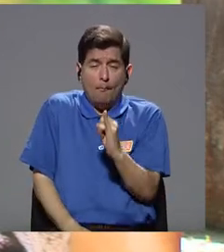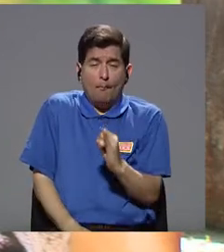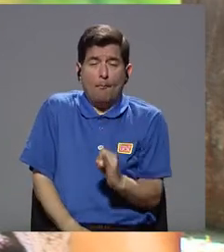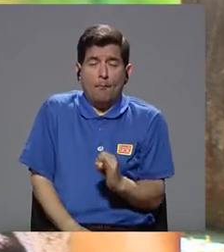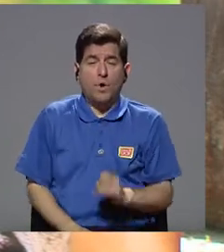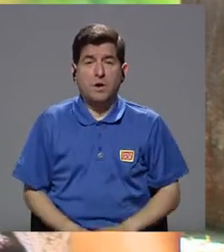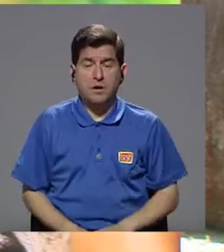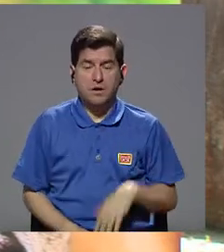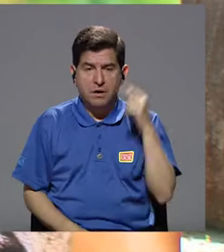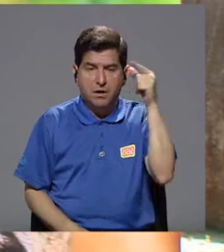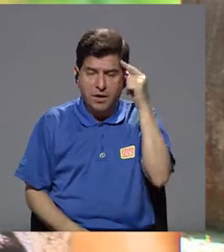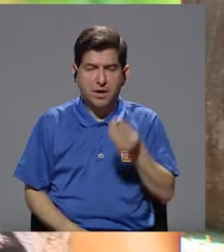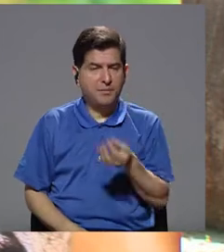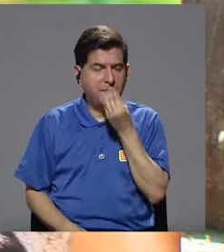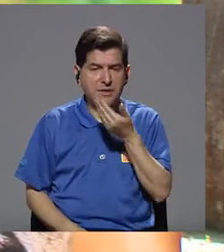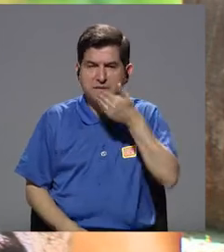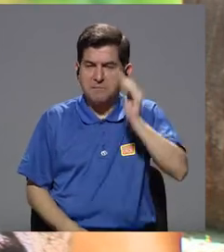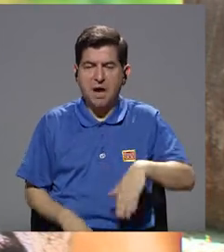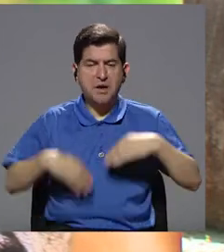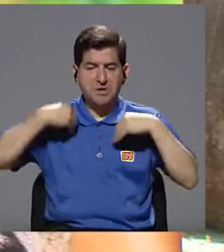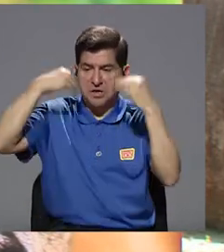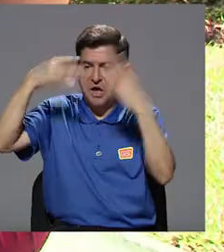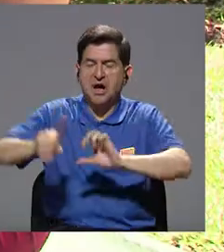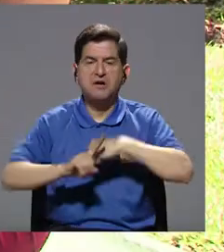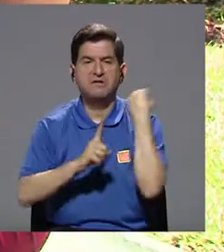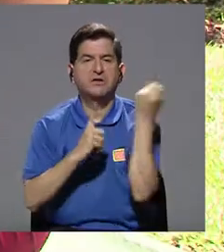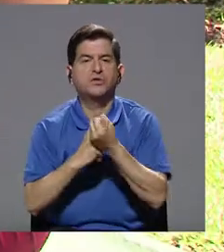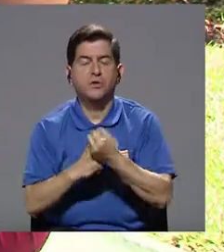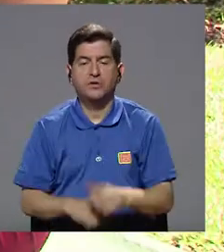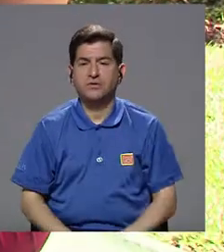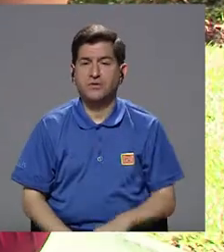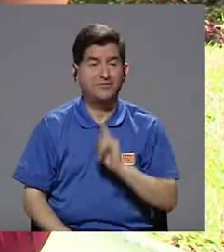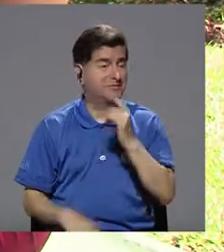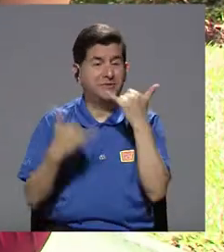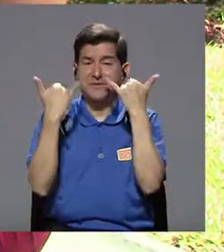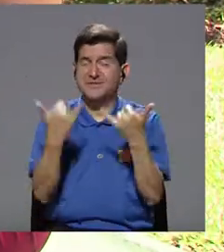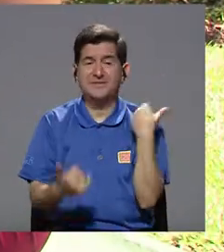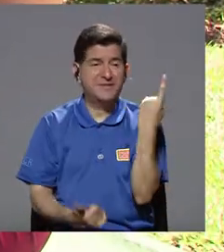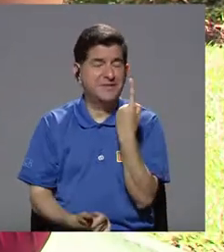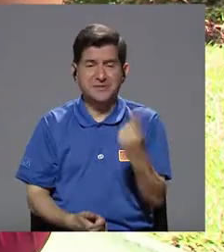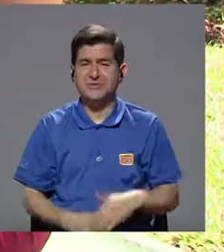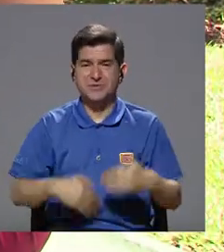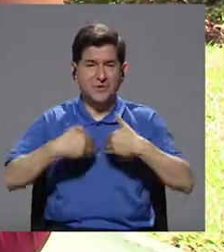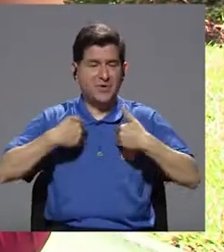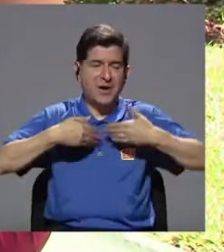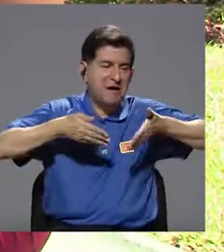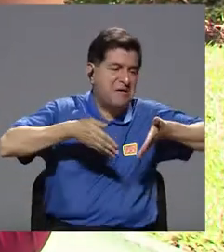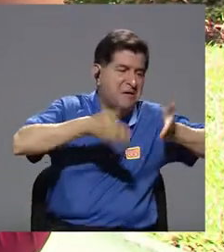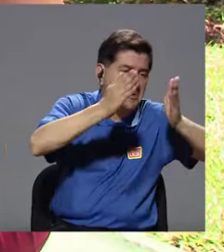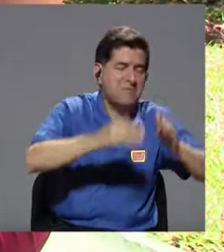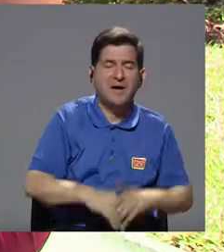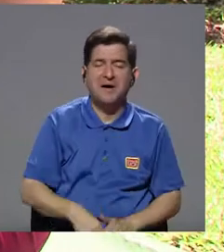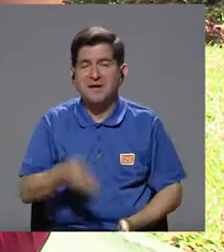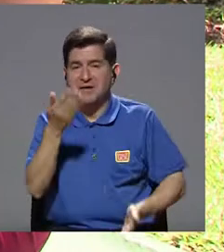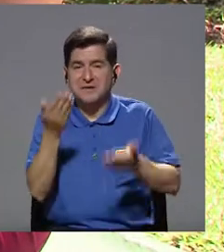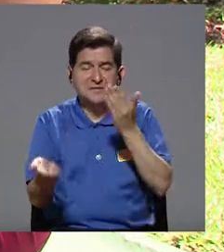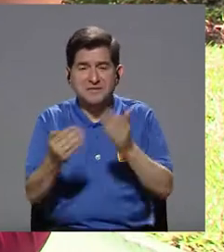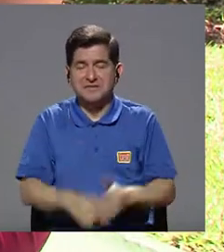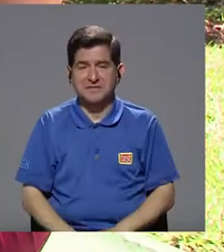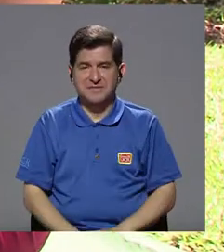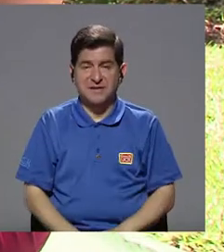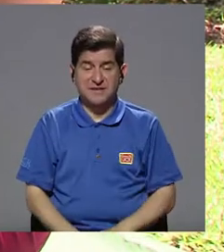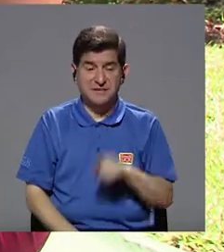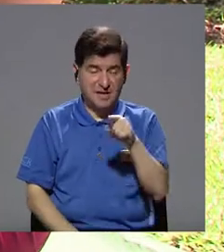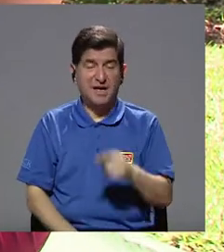pues evidentemente mal alimentados y abandonados. Entonces, no podríamos decir ahora que únicamente los animales de la calle o los aguatitos, como les